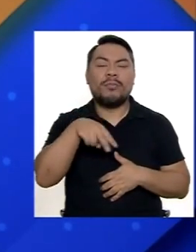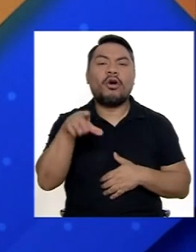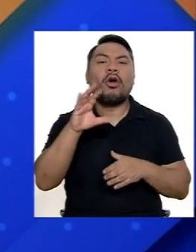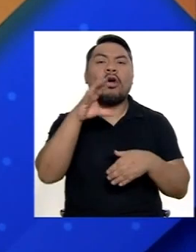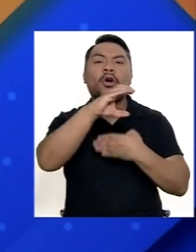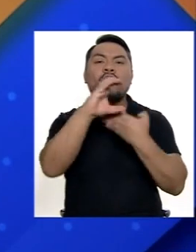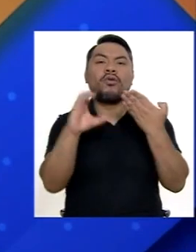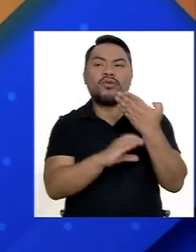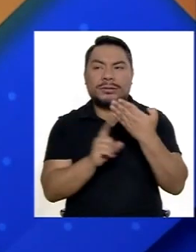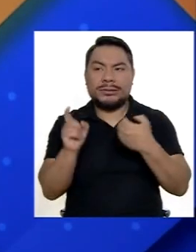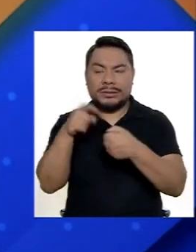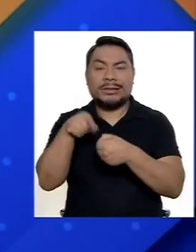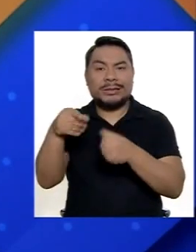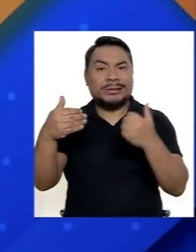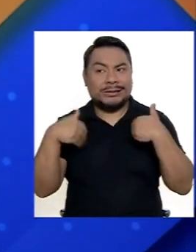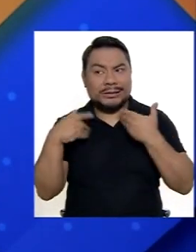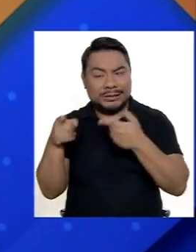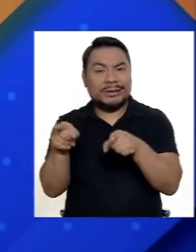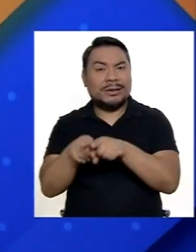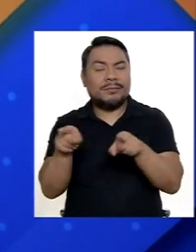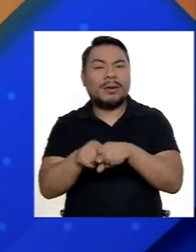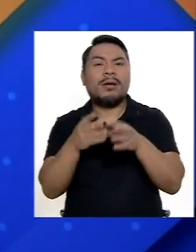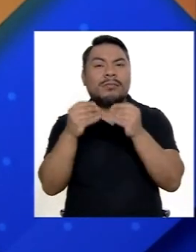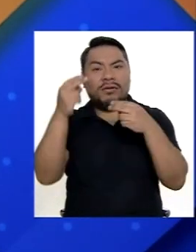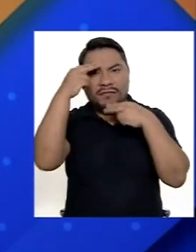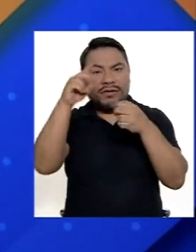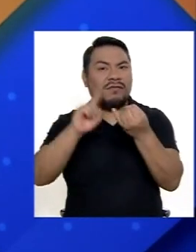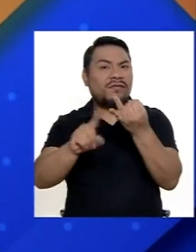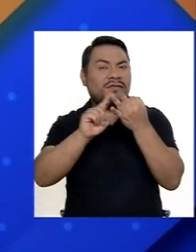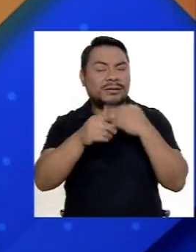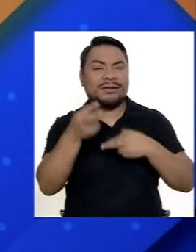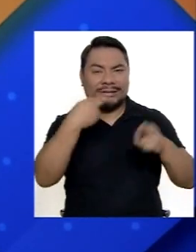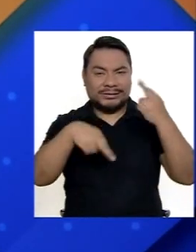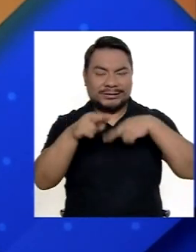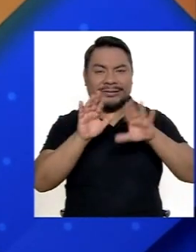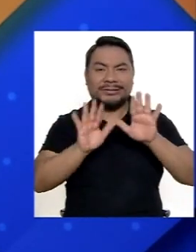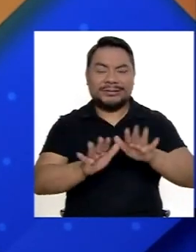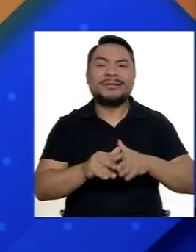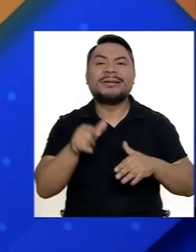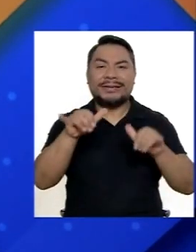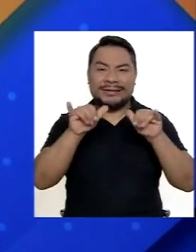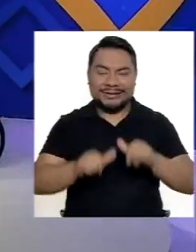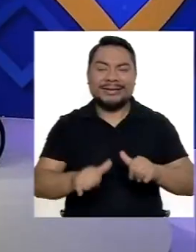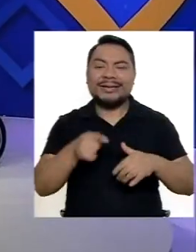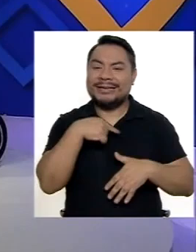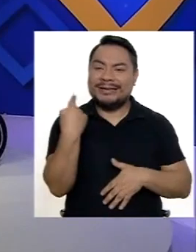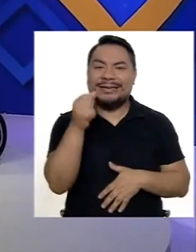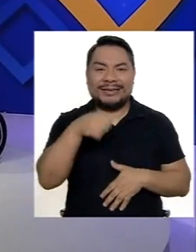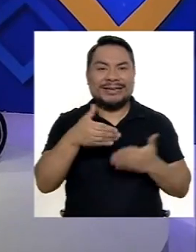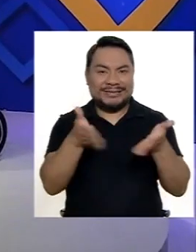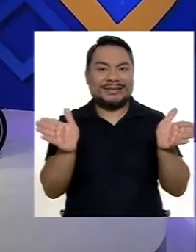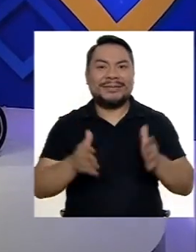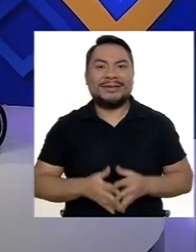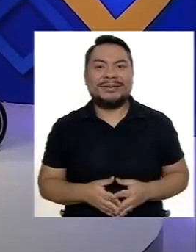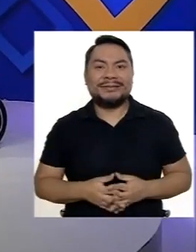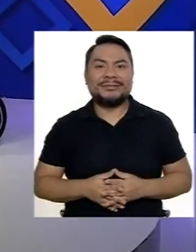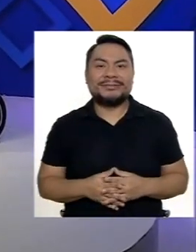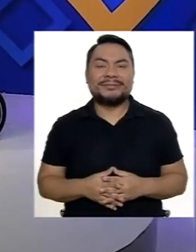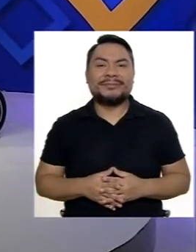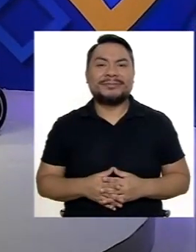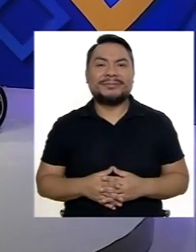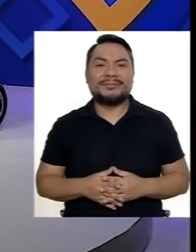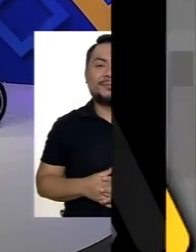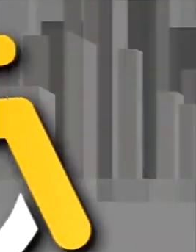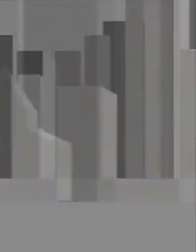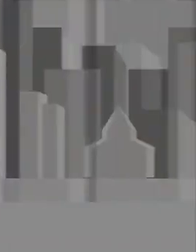Del Conadis Quien nos tiene además Muchas novedades Ya regresamos Quédense con nosotros En Sin Barreras